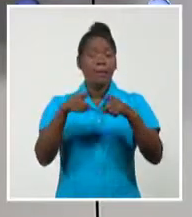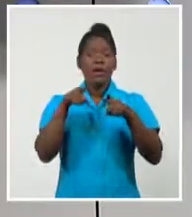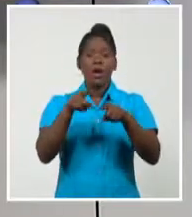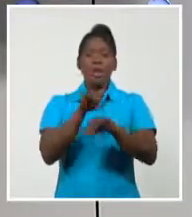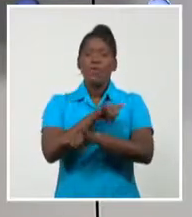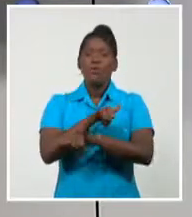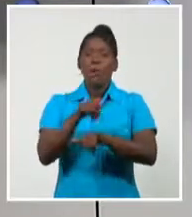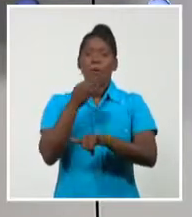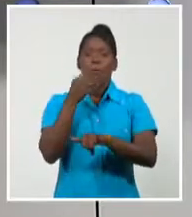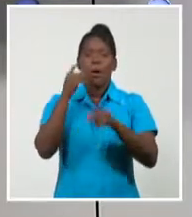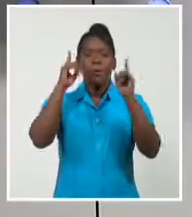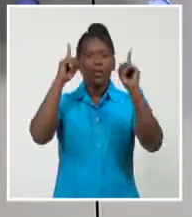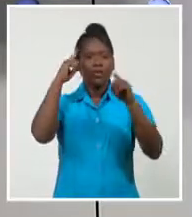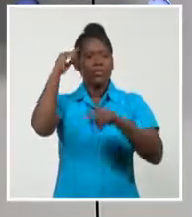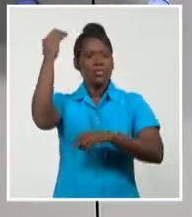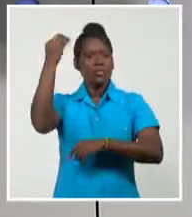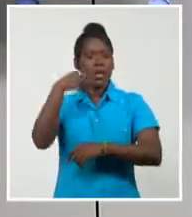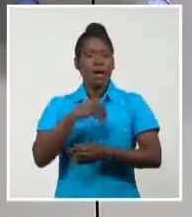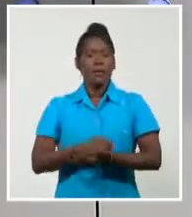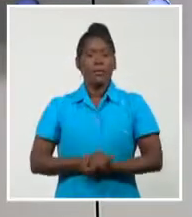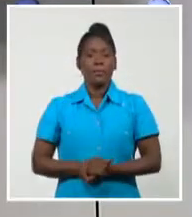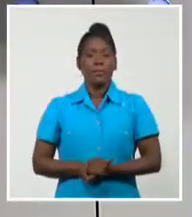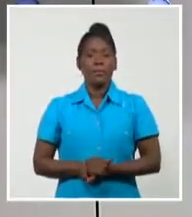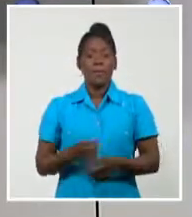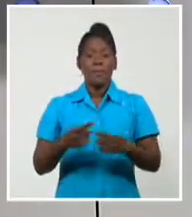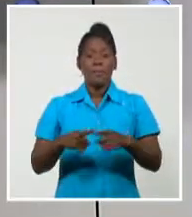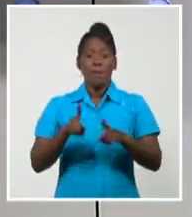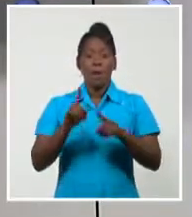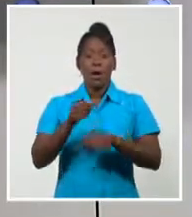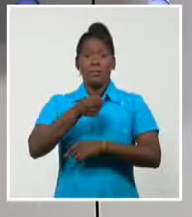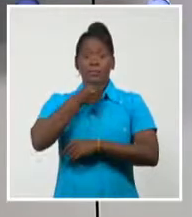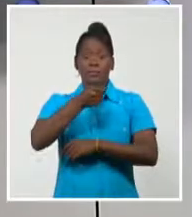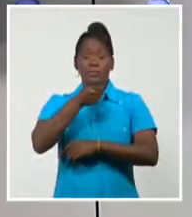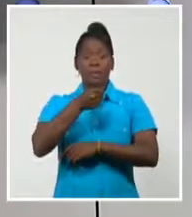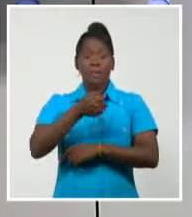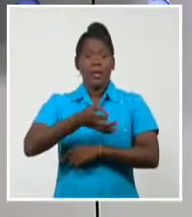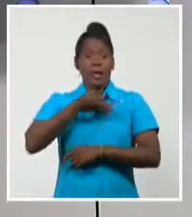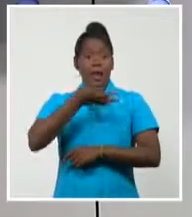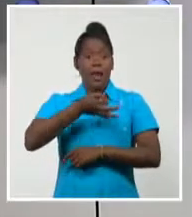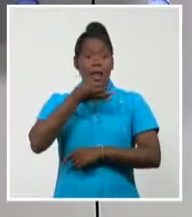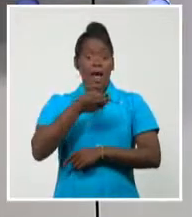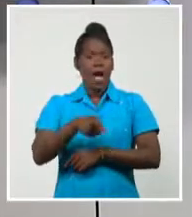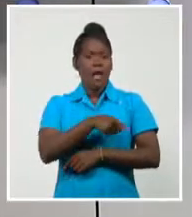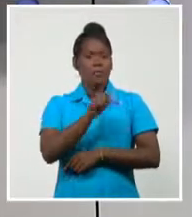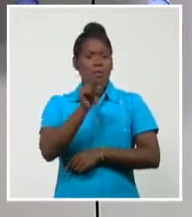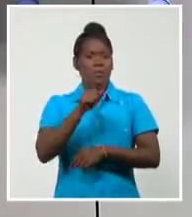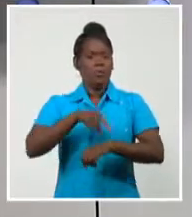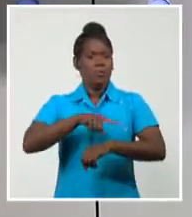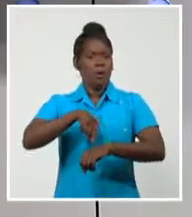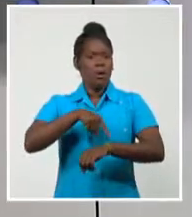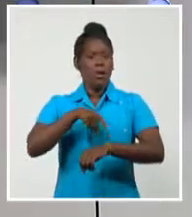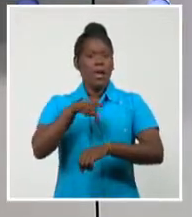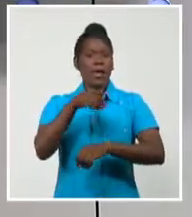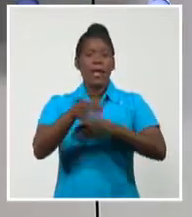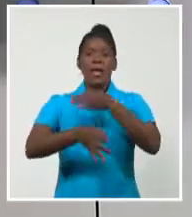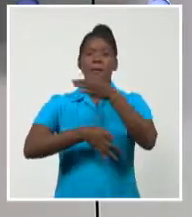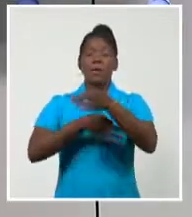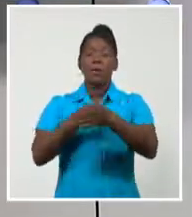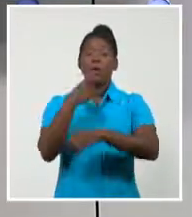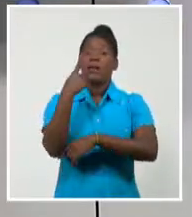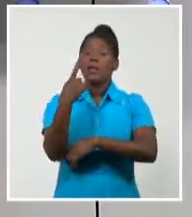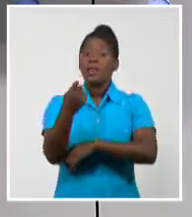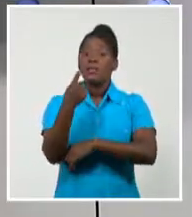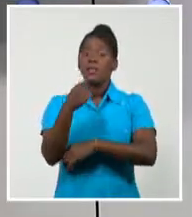fuerzas políticas. Por eso, durante su discurso de investidura ocurrido hace pocas horas, Sagasti habló de la necesidad de